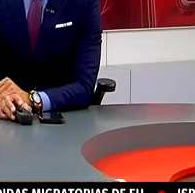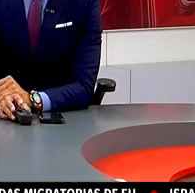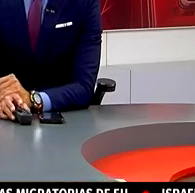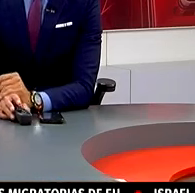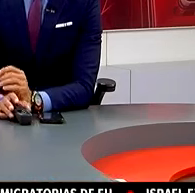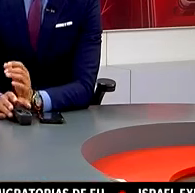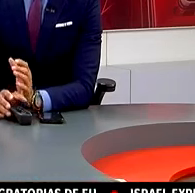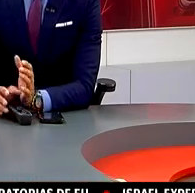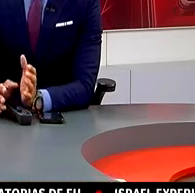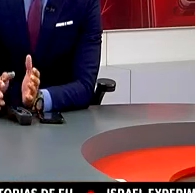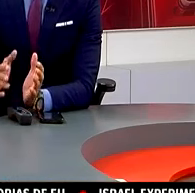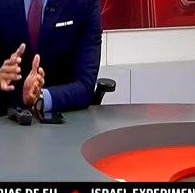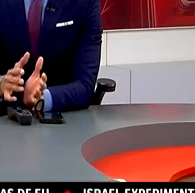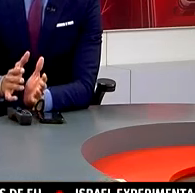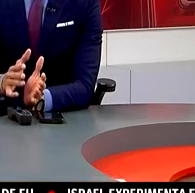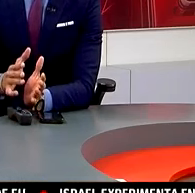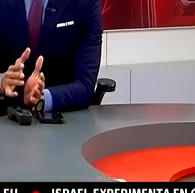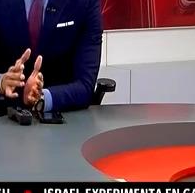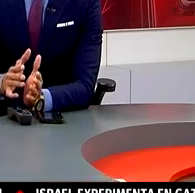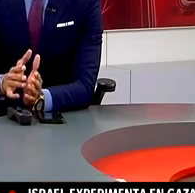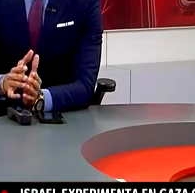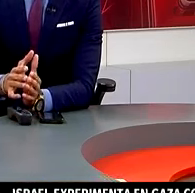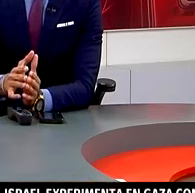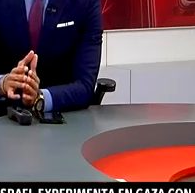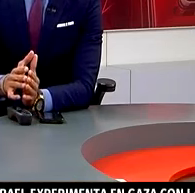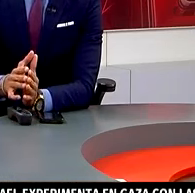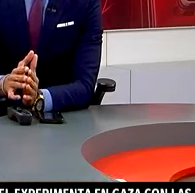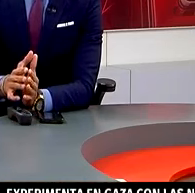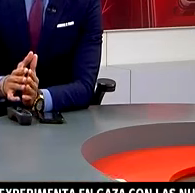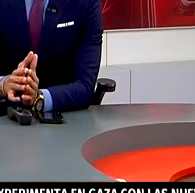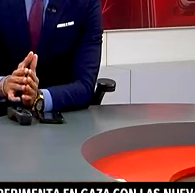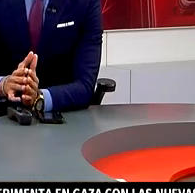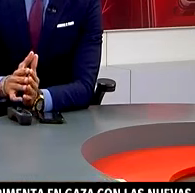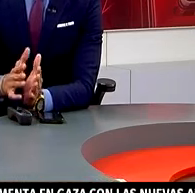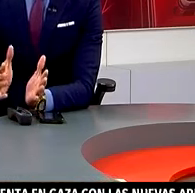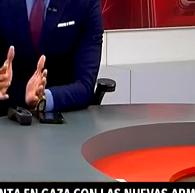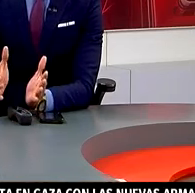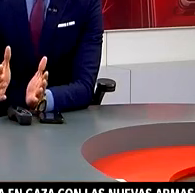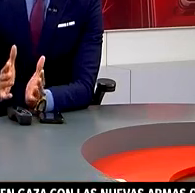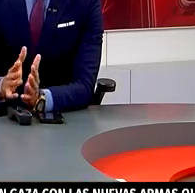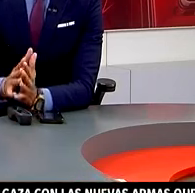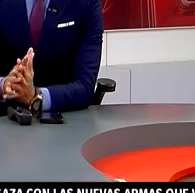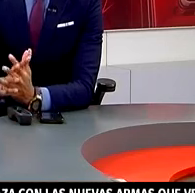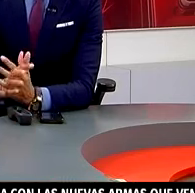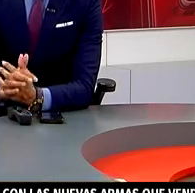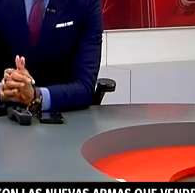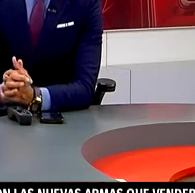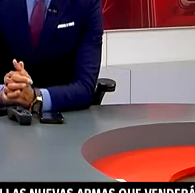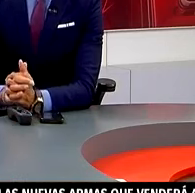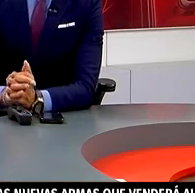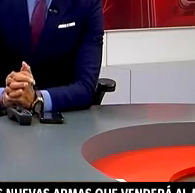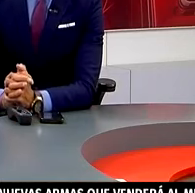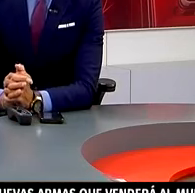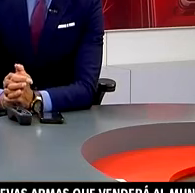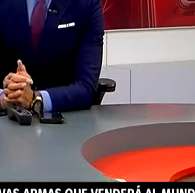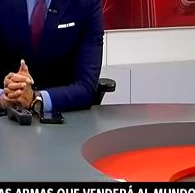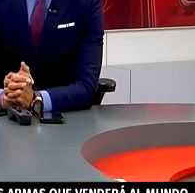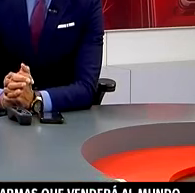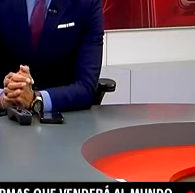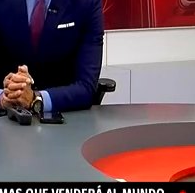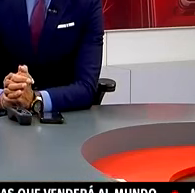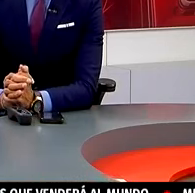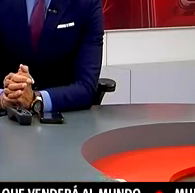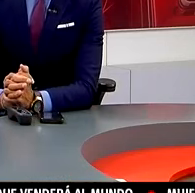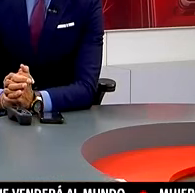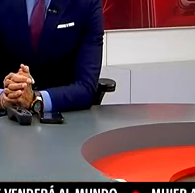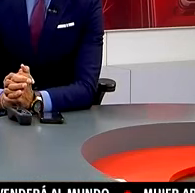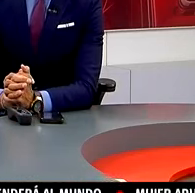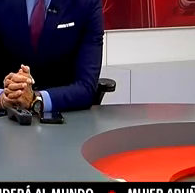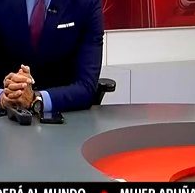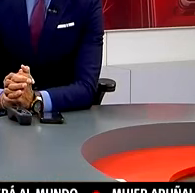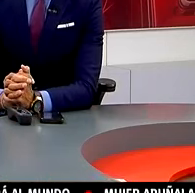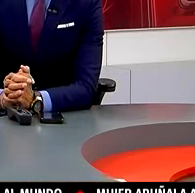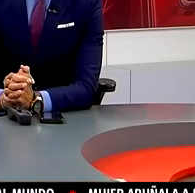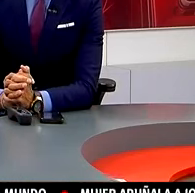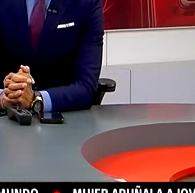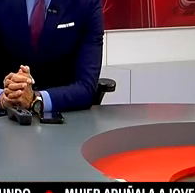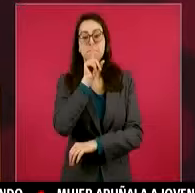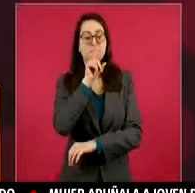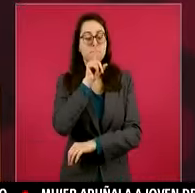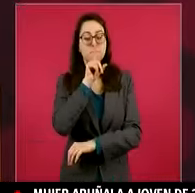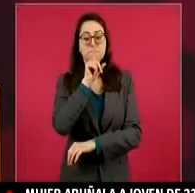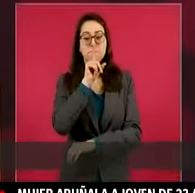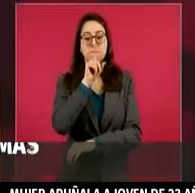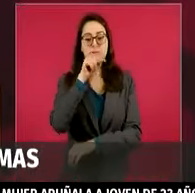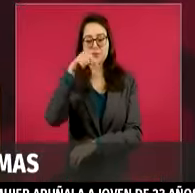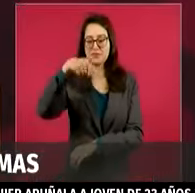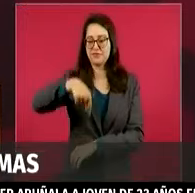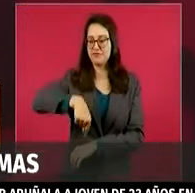a la Constitución, incluida también algunas al sistema electoral de nuestro país? Bueno, pues claramente son atribuciones del